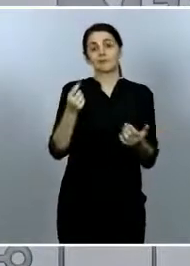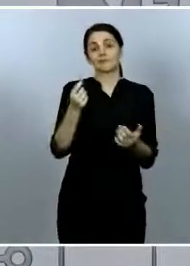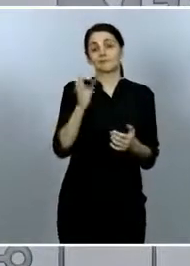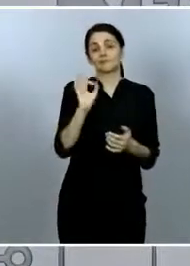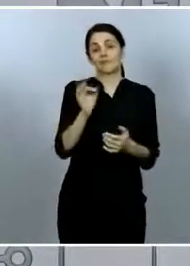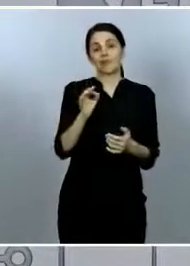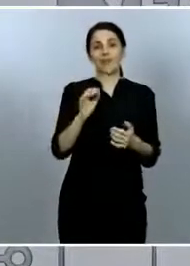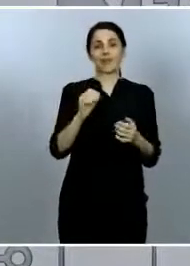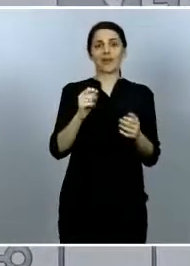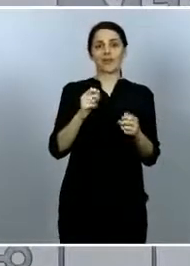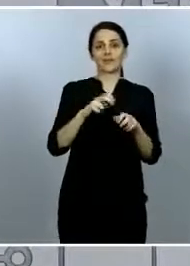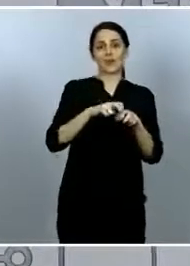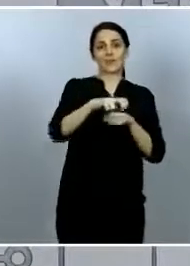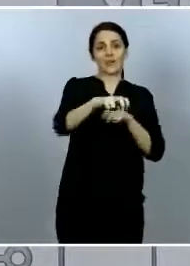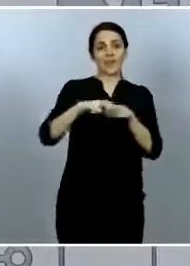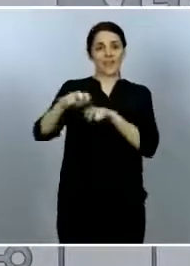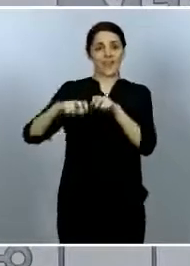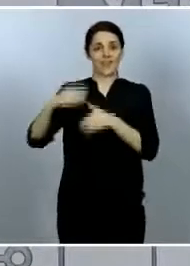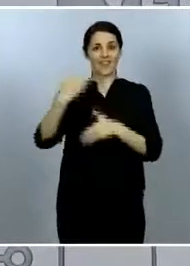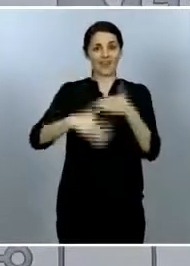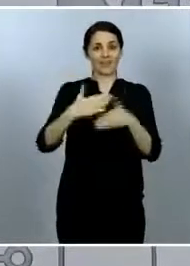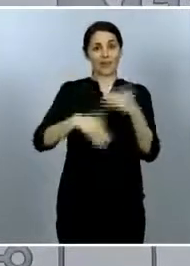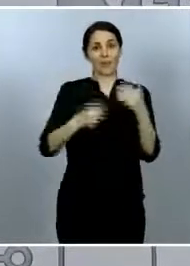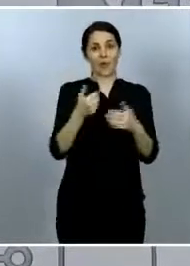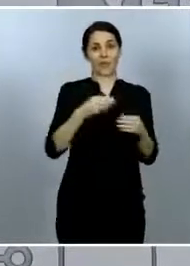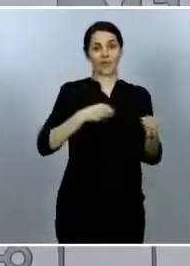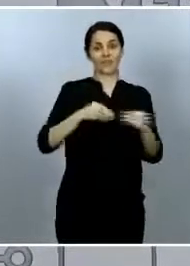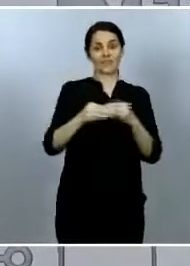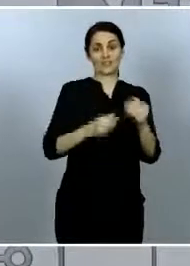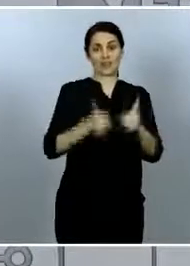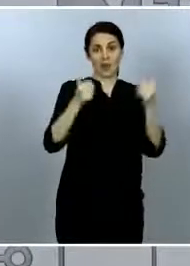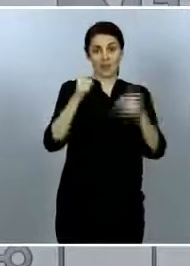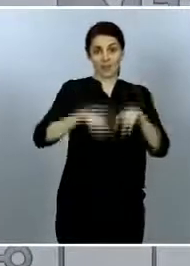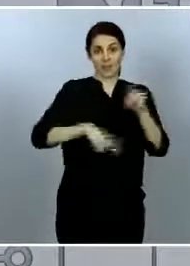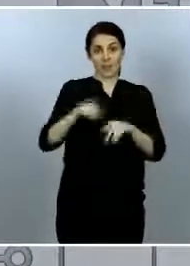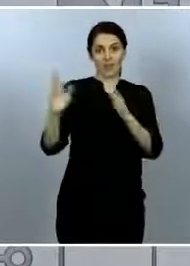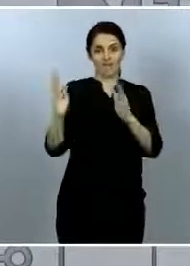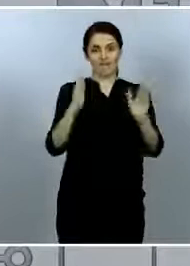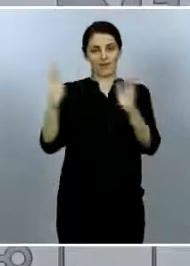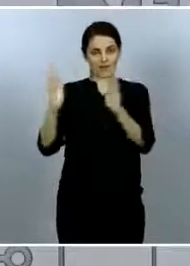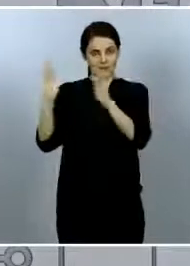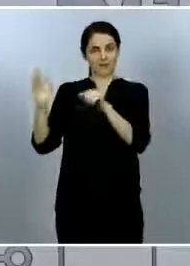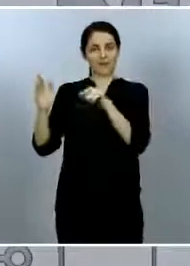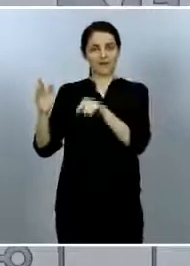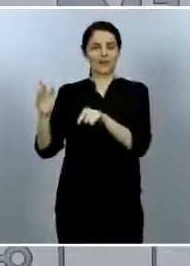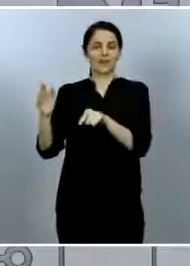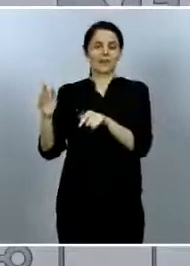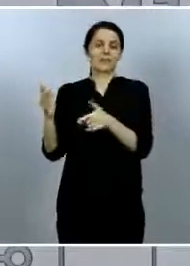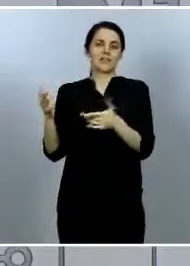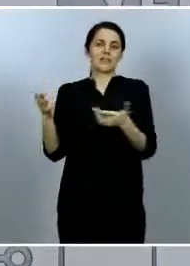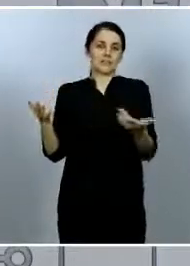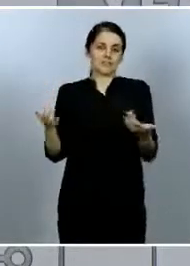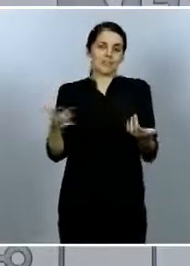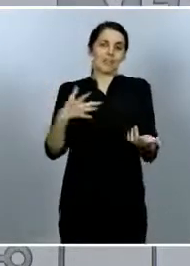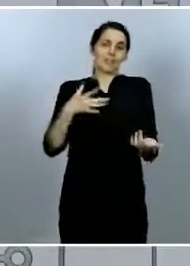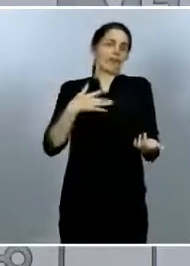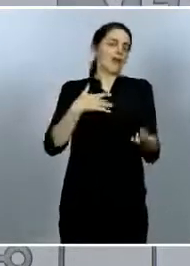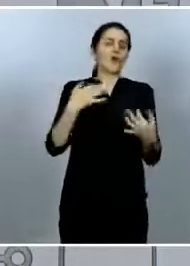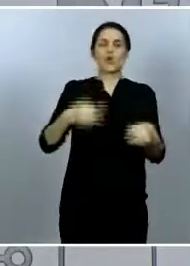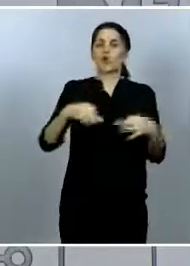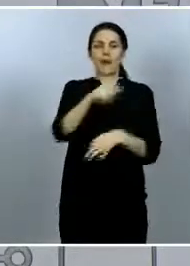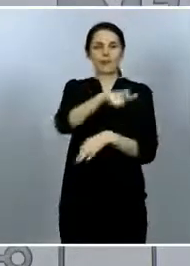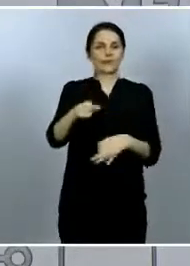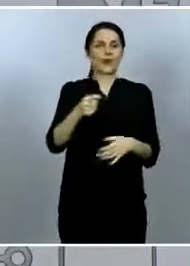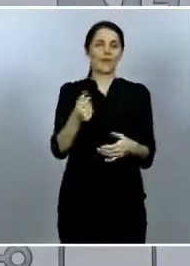restricción de la movilidad que hemos tenido, que haya periodos en los que hay un poco de relajación. Yo lo puedo entender,